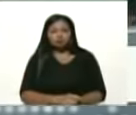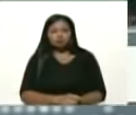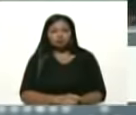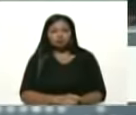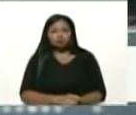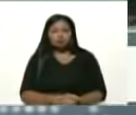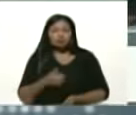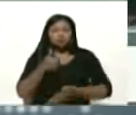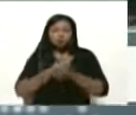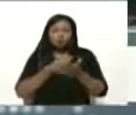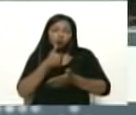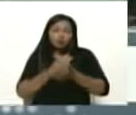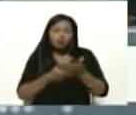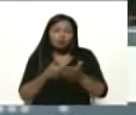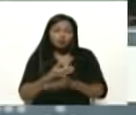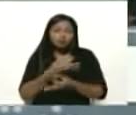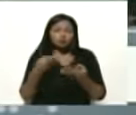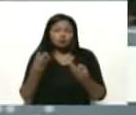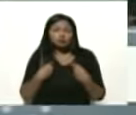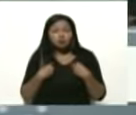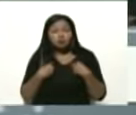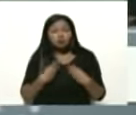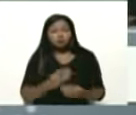luchado tremendamente por su vida